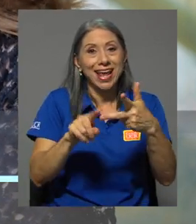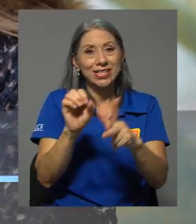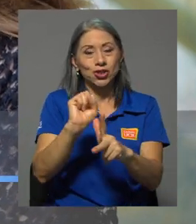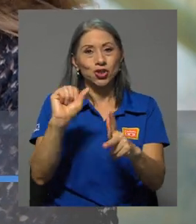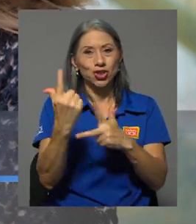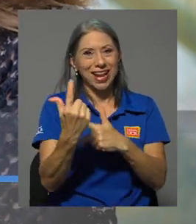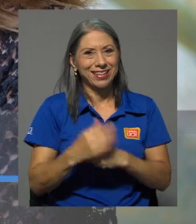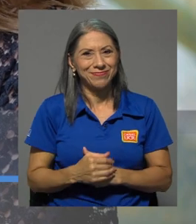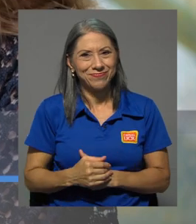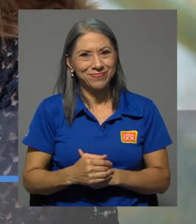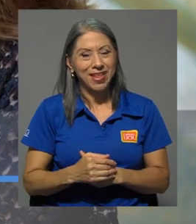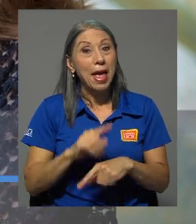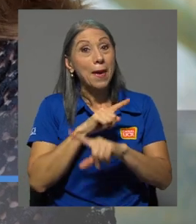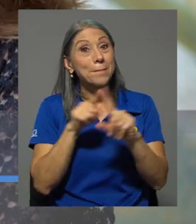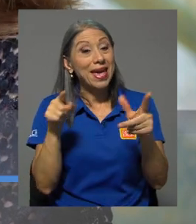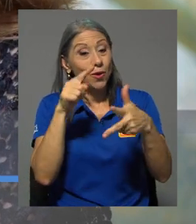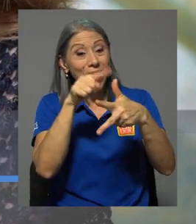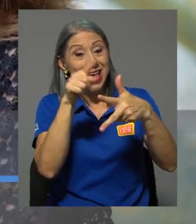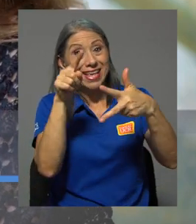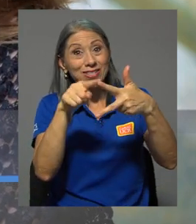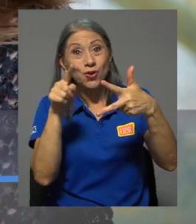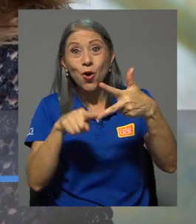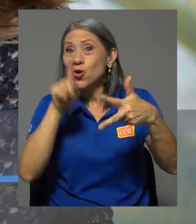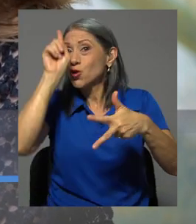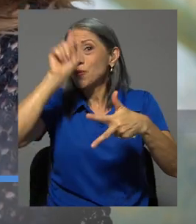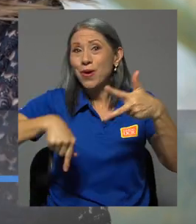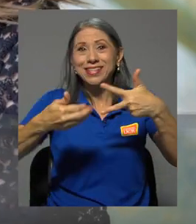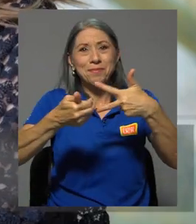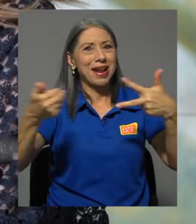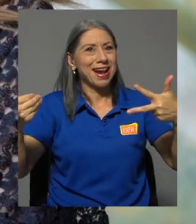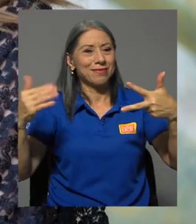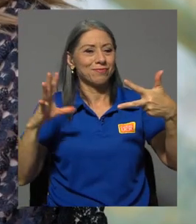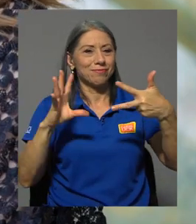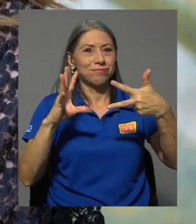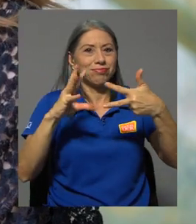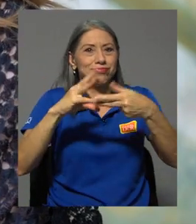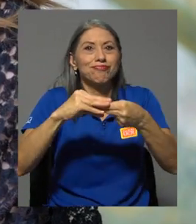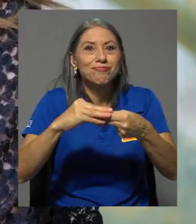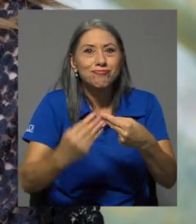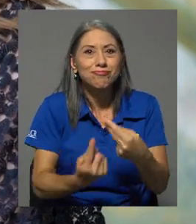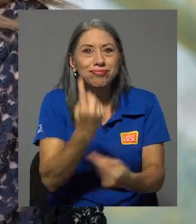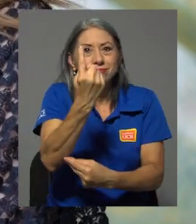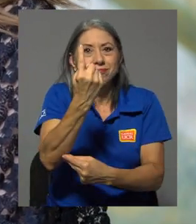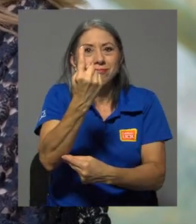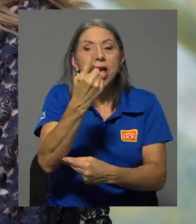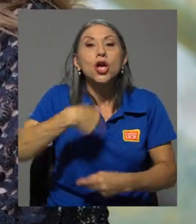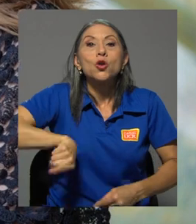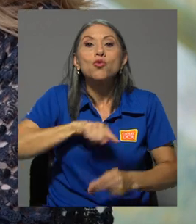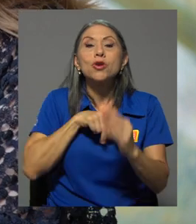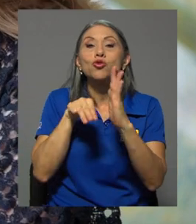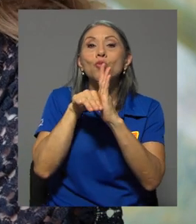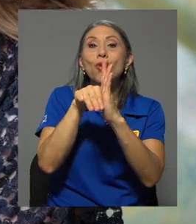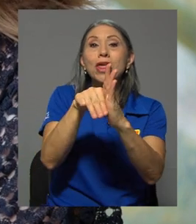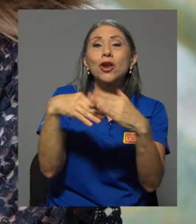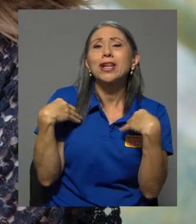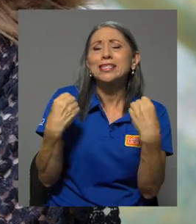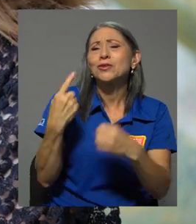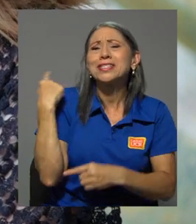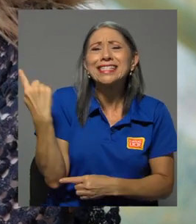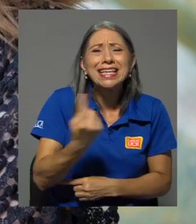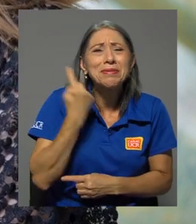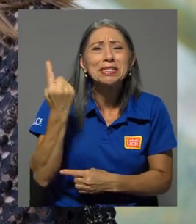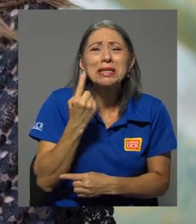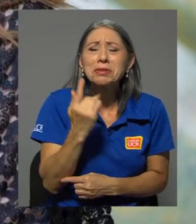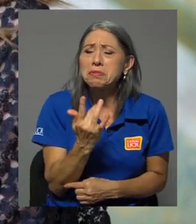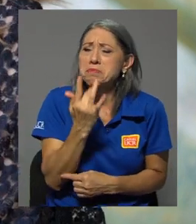variable social, pero que son indivisibles. Lo que pasa es que nuestro modelo de salud ha privilegiado siempre